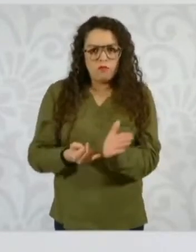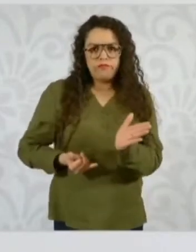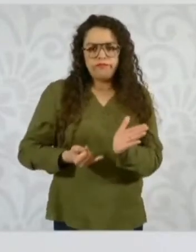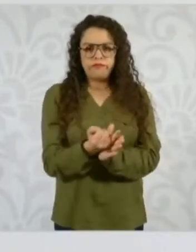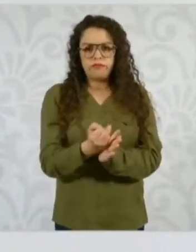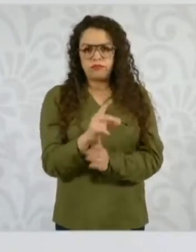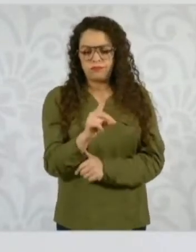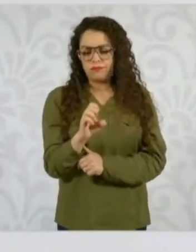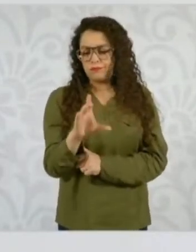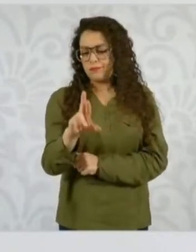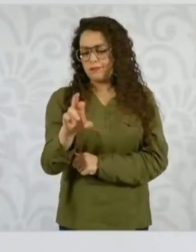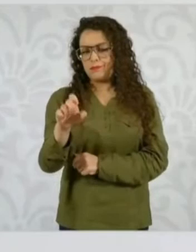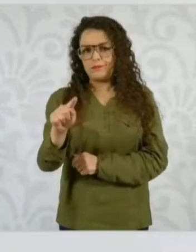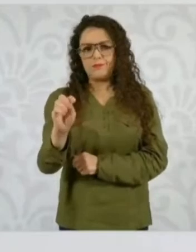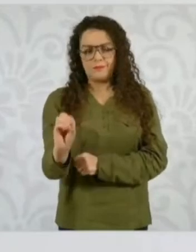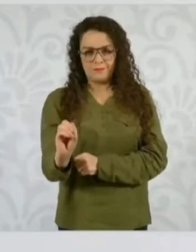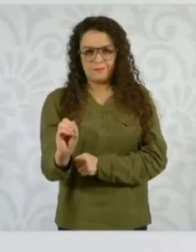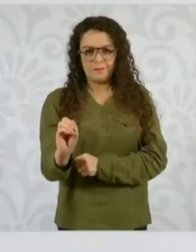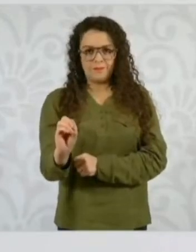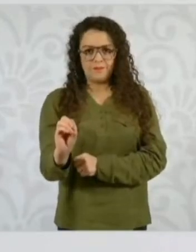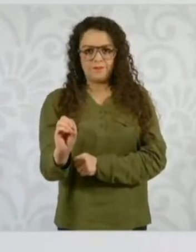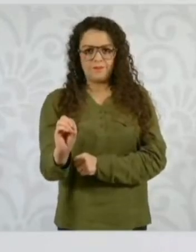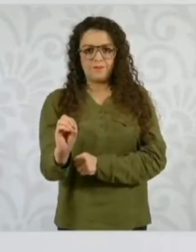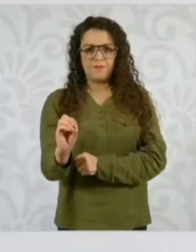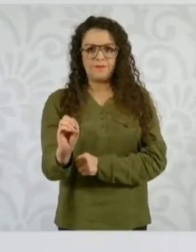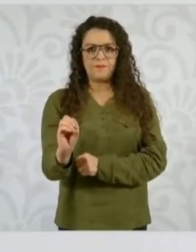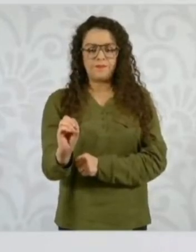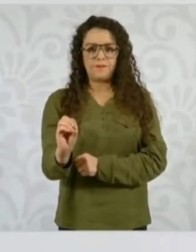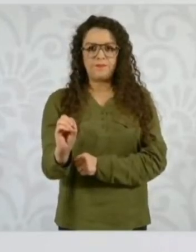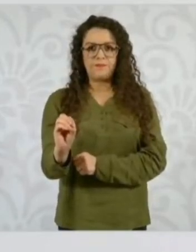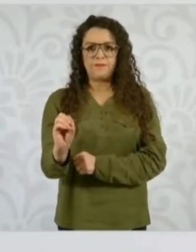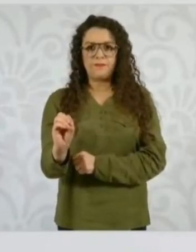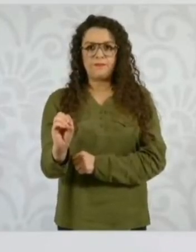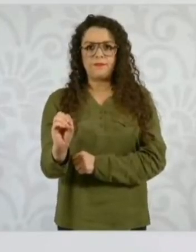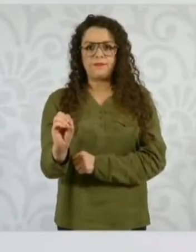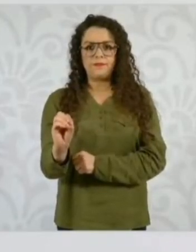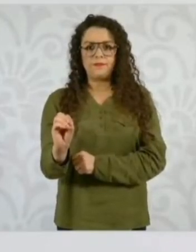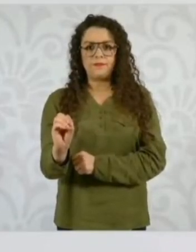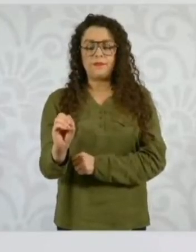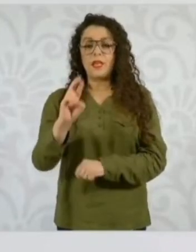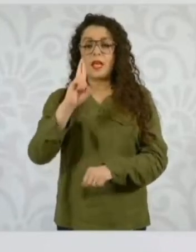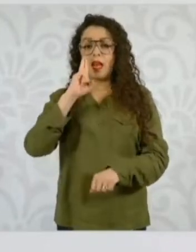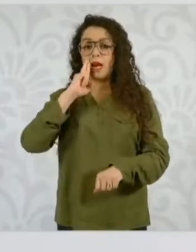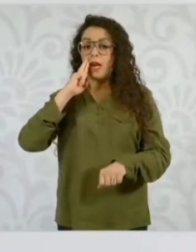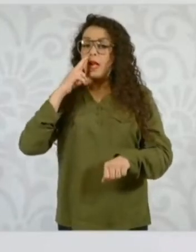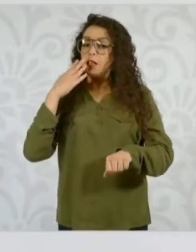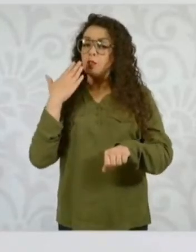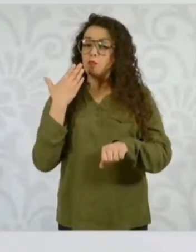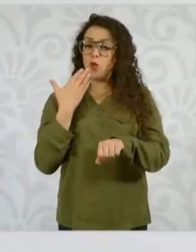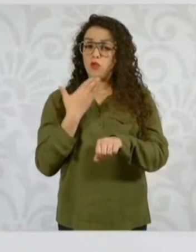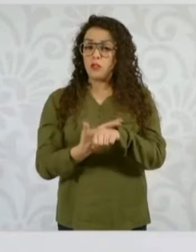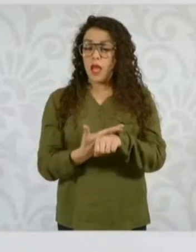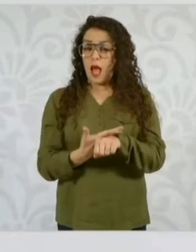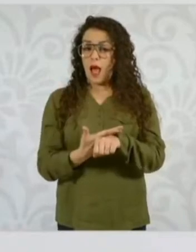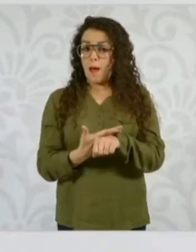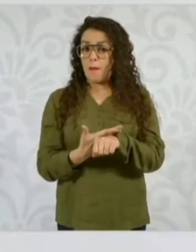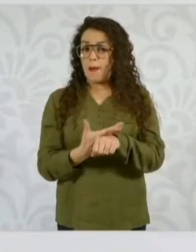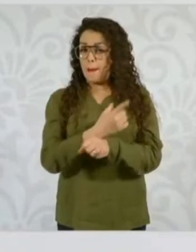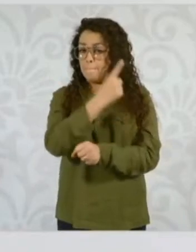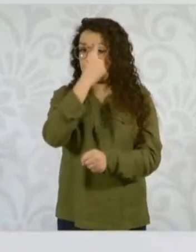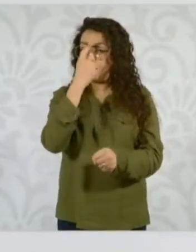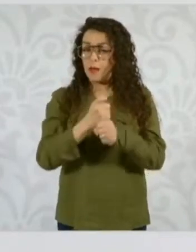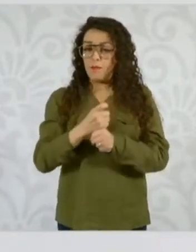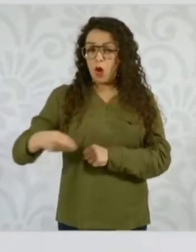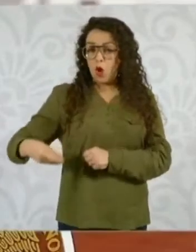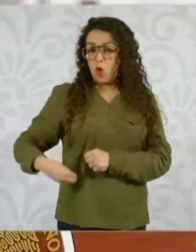en donde decíamos el máximo responsable de esa matanza del 2 de octubre